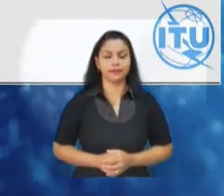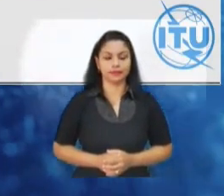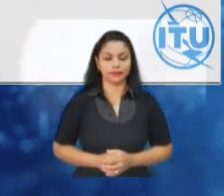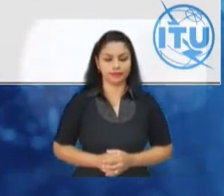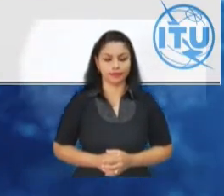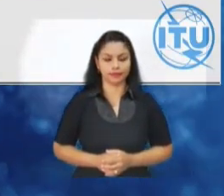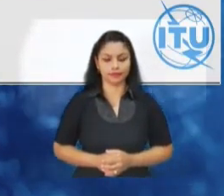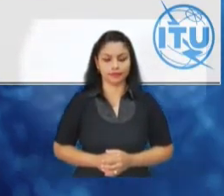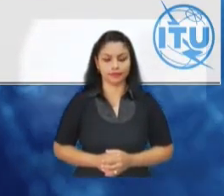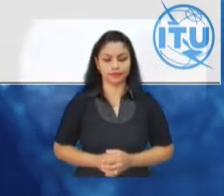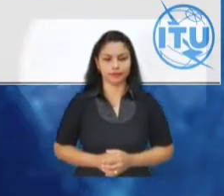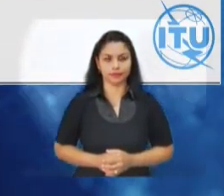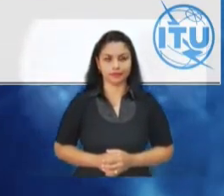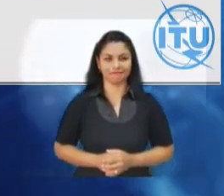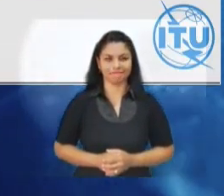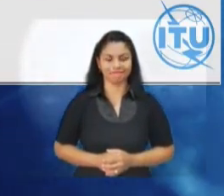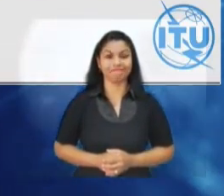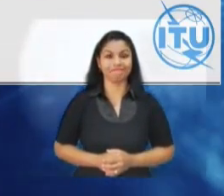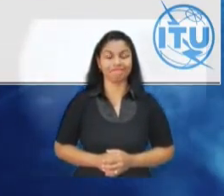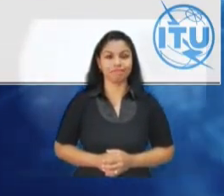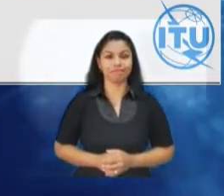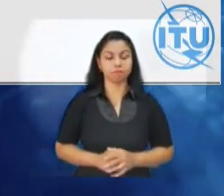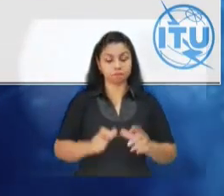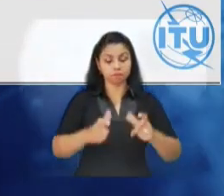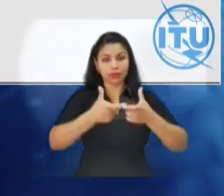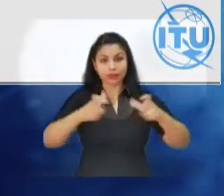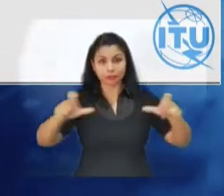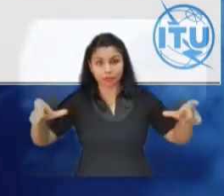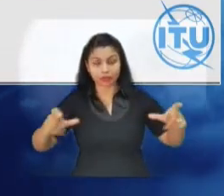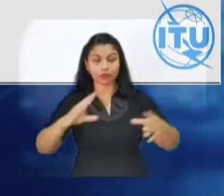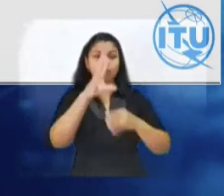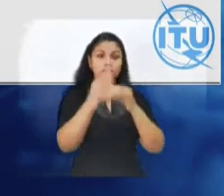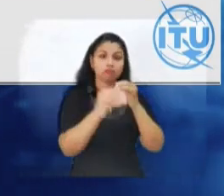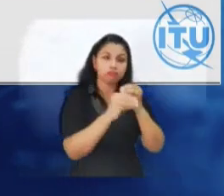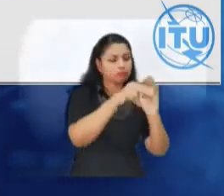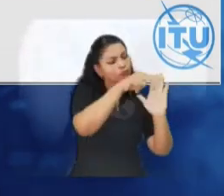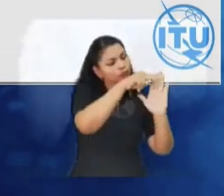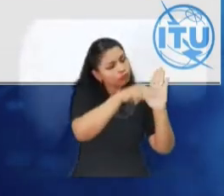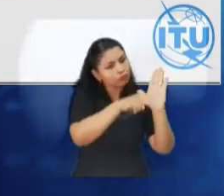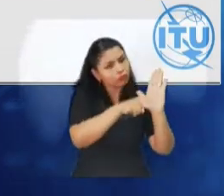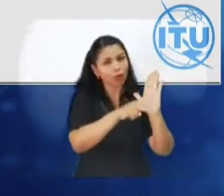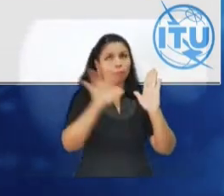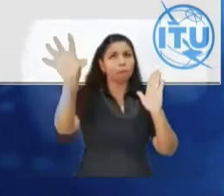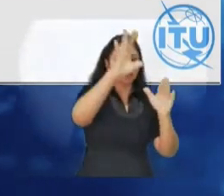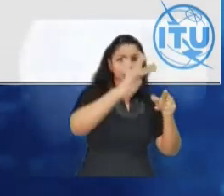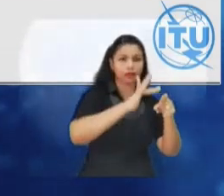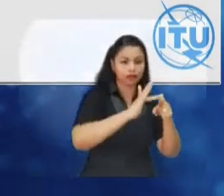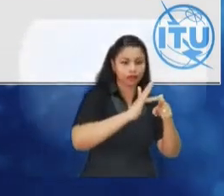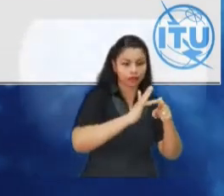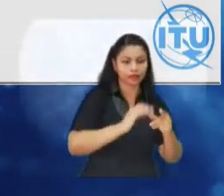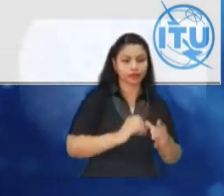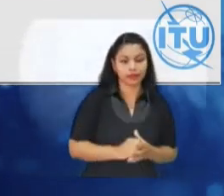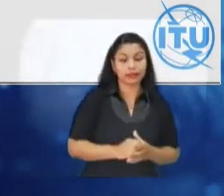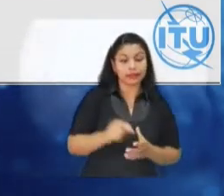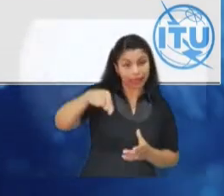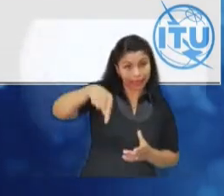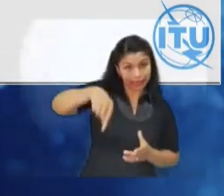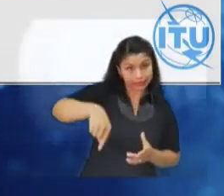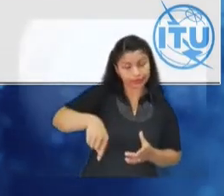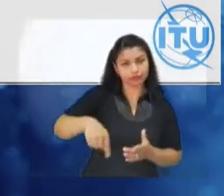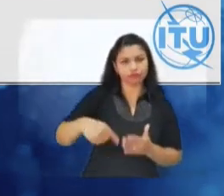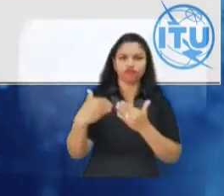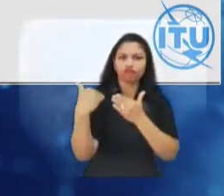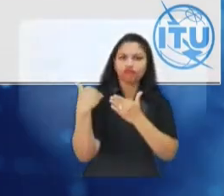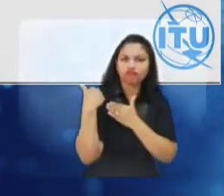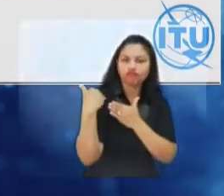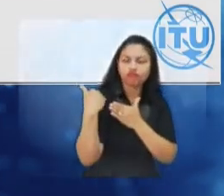Además de atribuir el espectro y aplicar la normativa internacional, la UIT también elabora estándares internacionales para todos los servicios